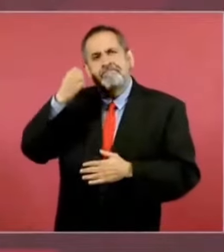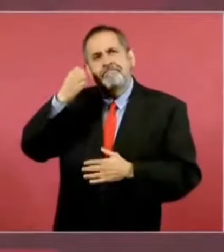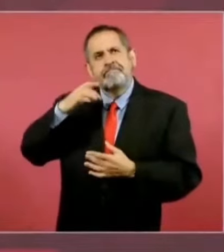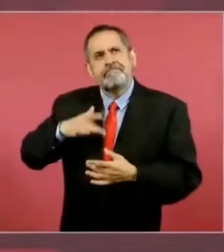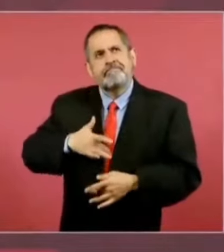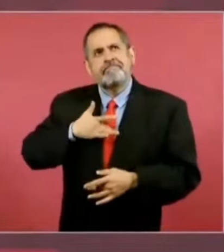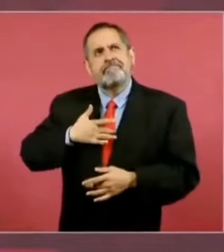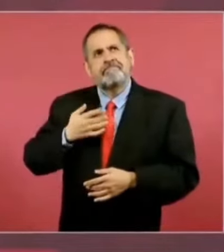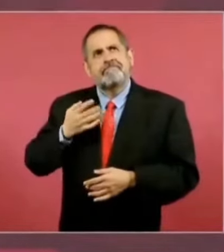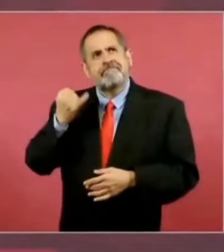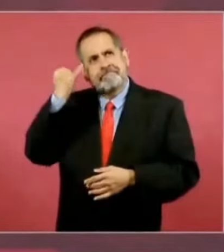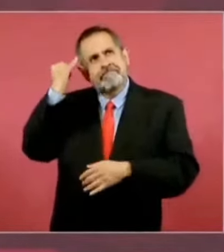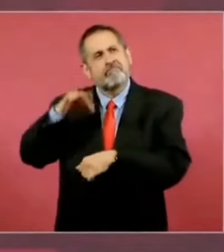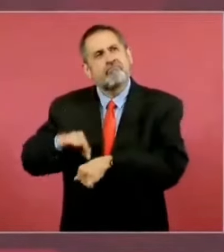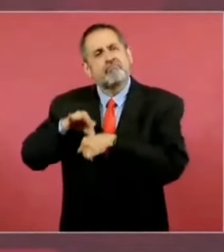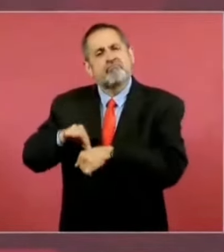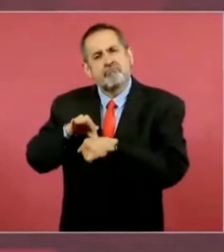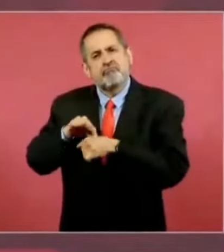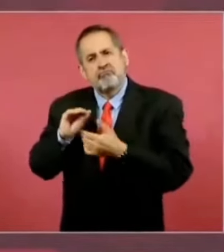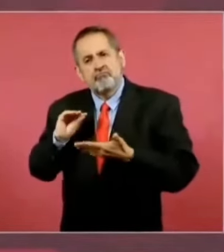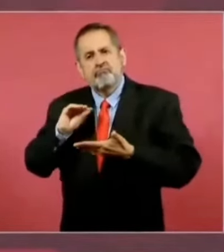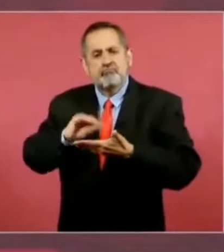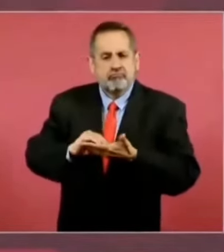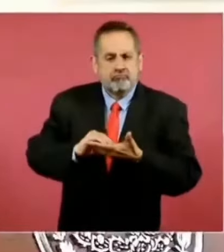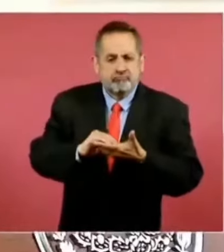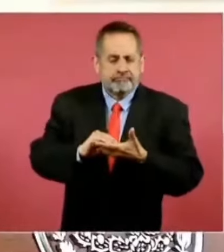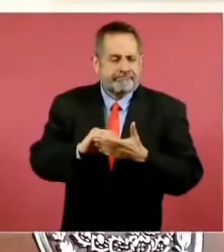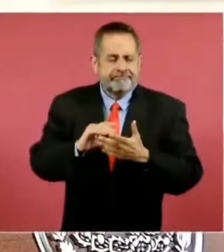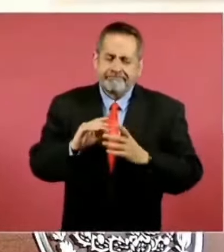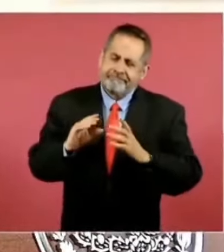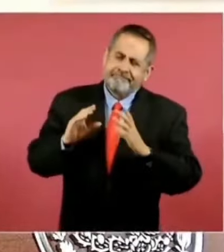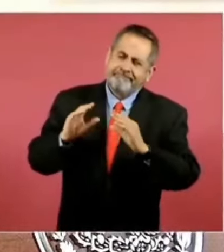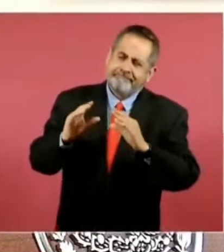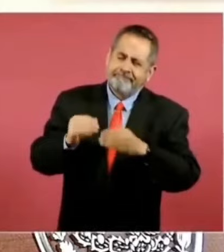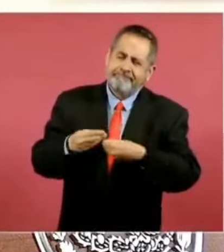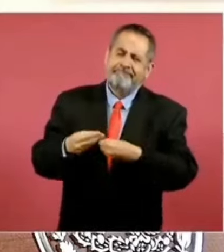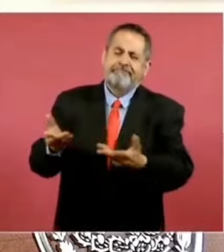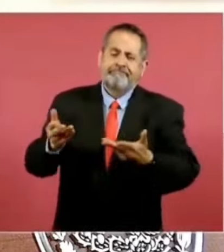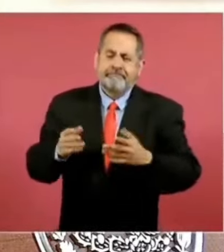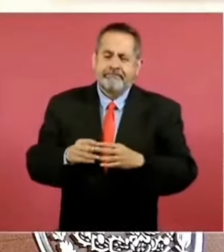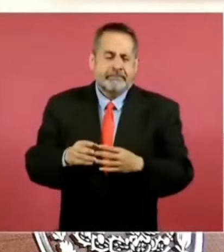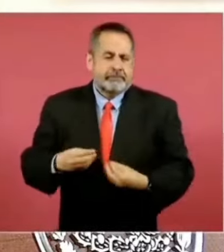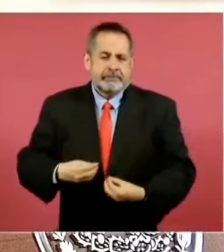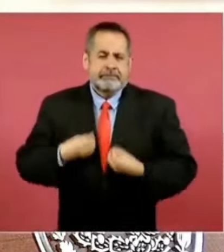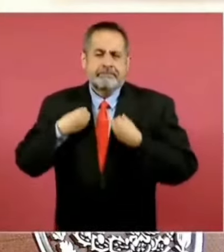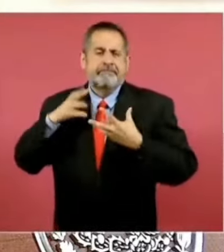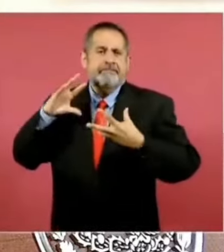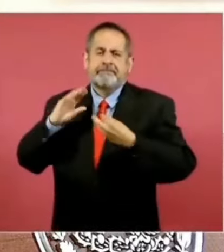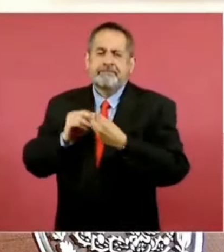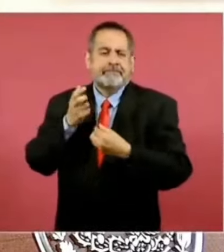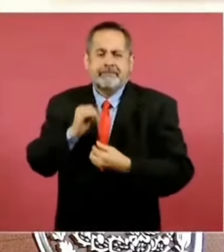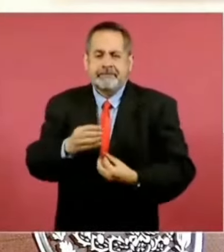siquiera puedo llamar lecciones, algunas experiencias de la vida política,